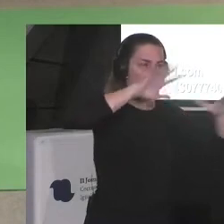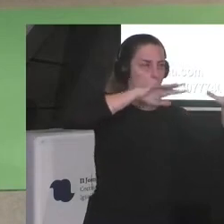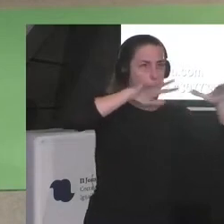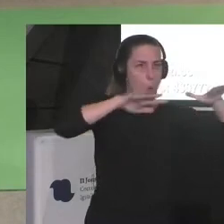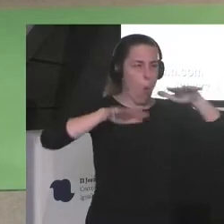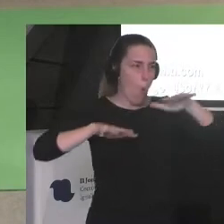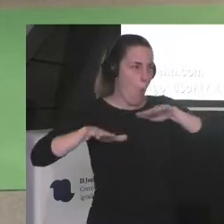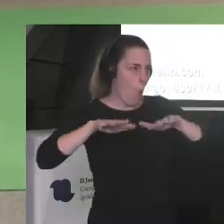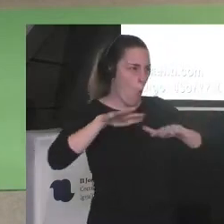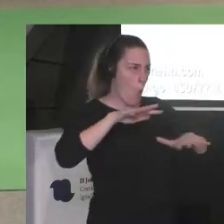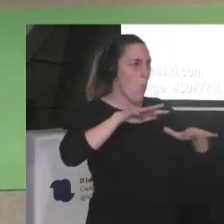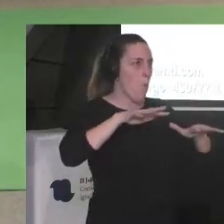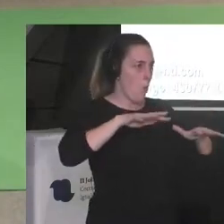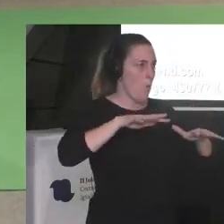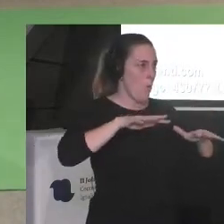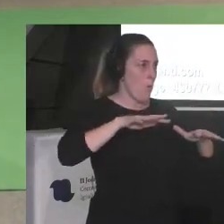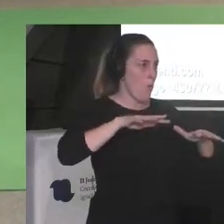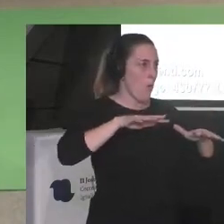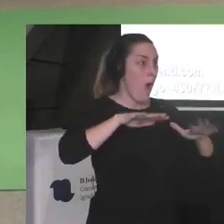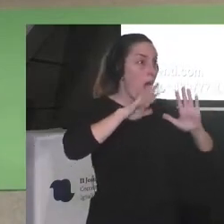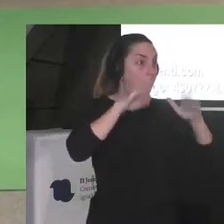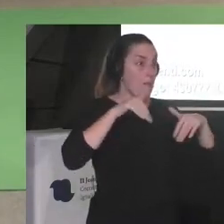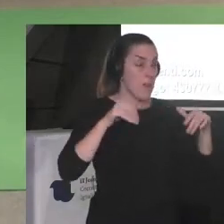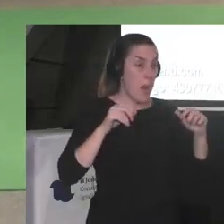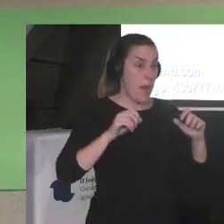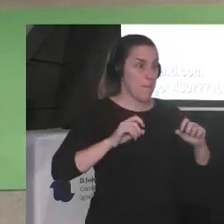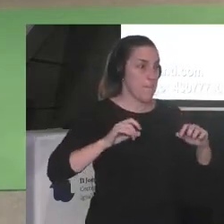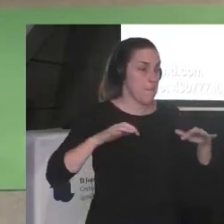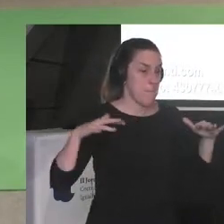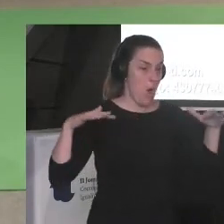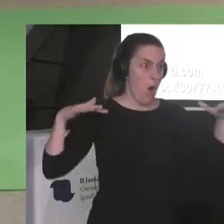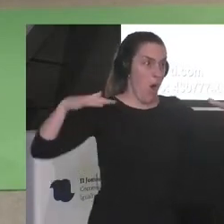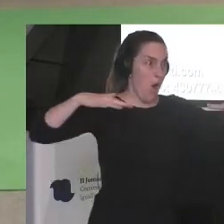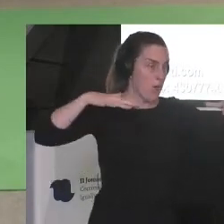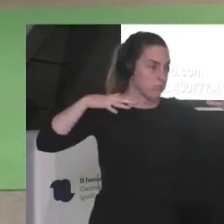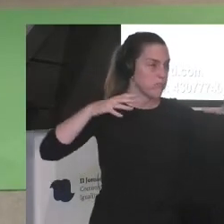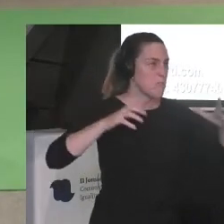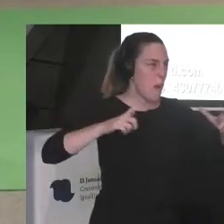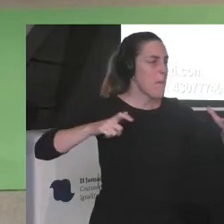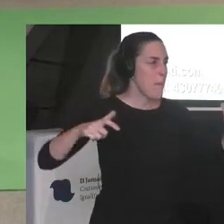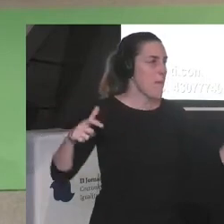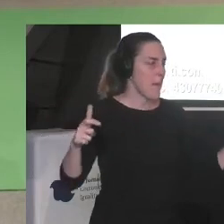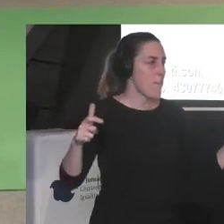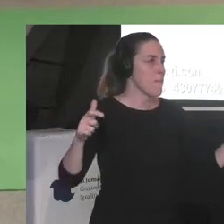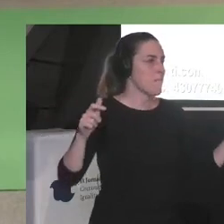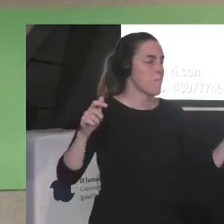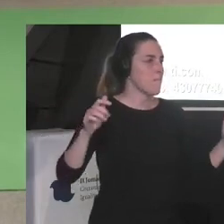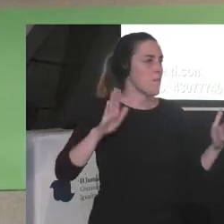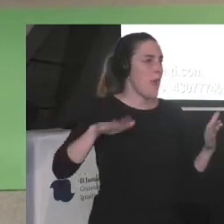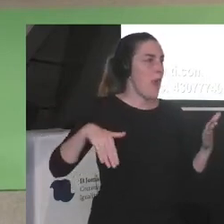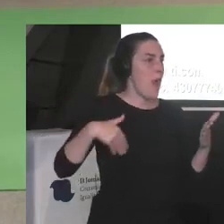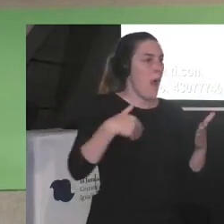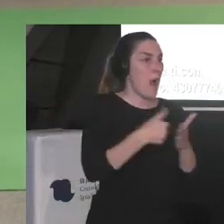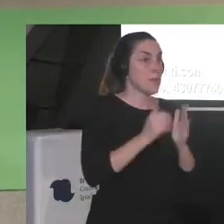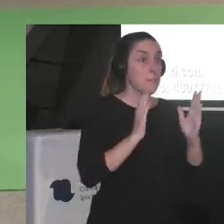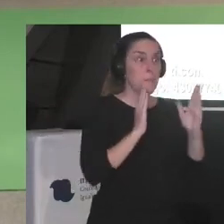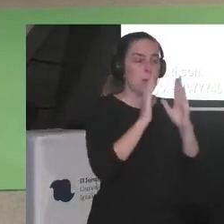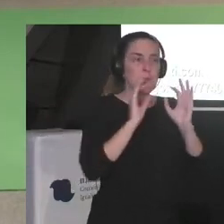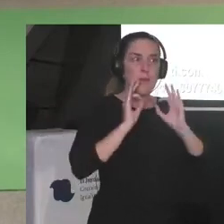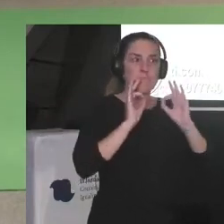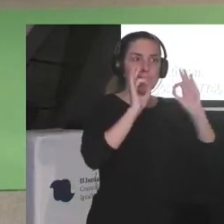¿no? y se empuja hasta llegar ¿no? a una a la a un momento constituyente para